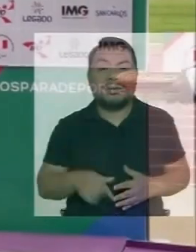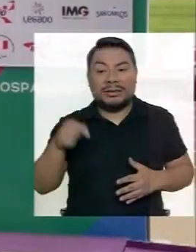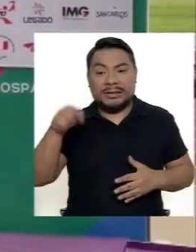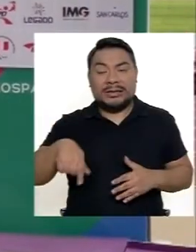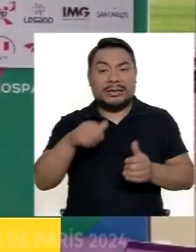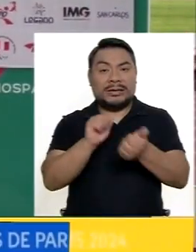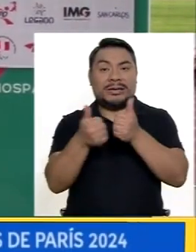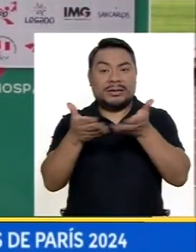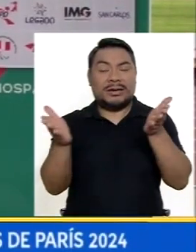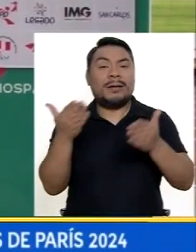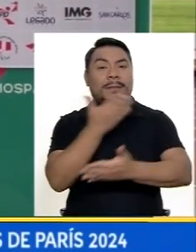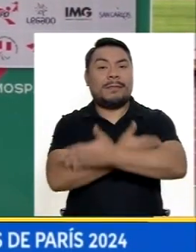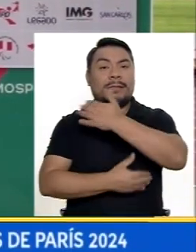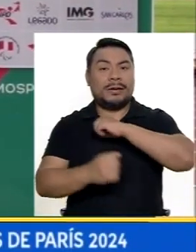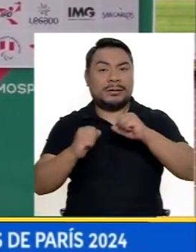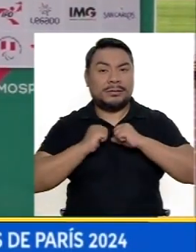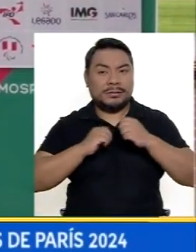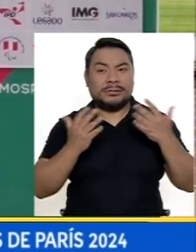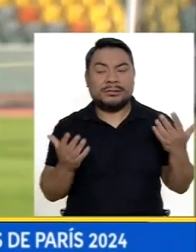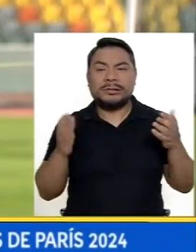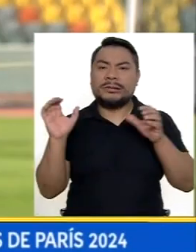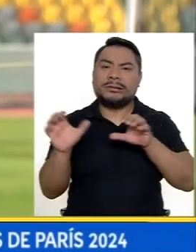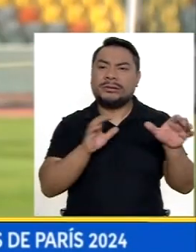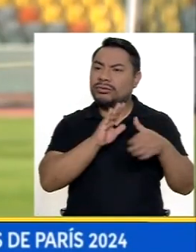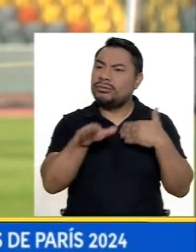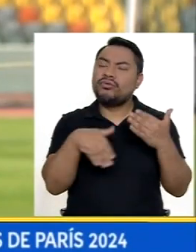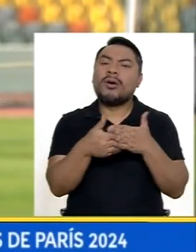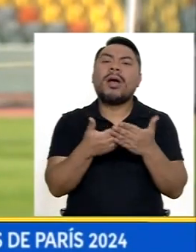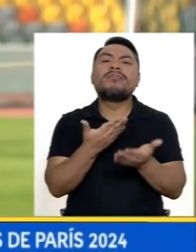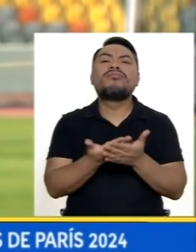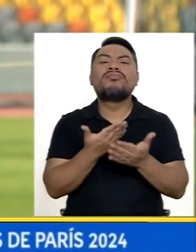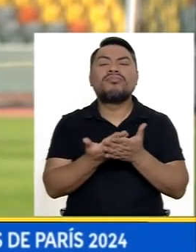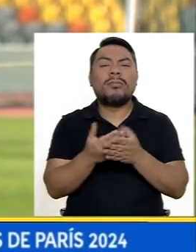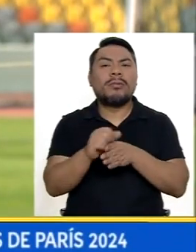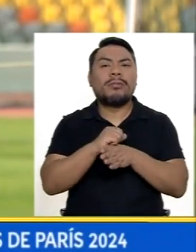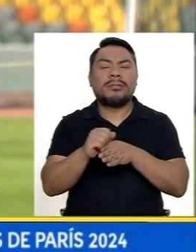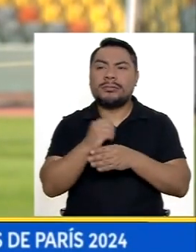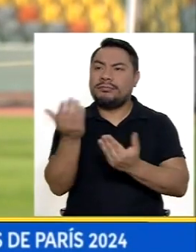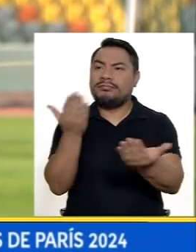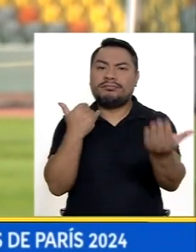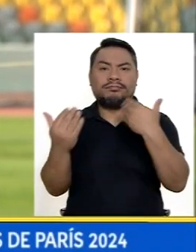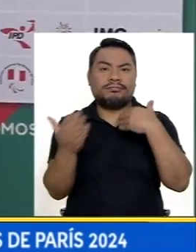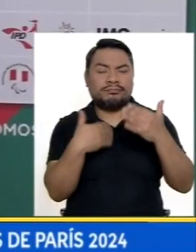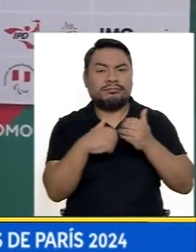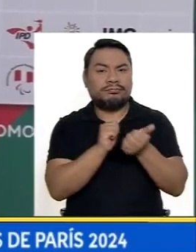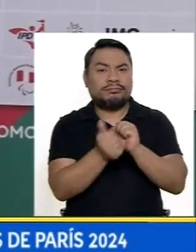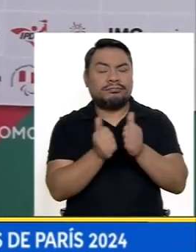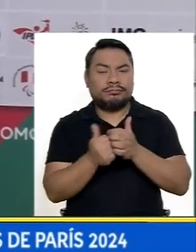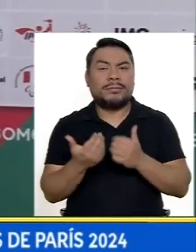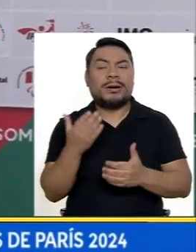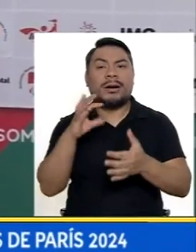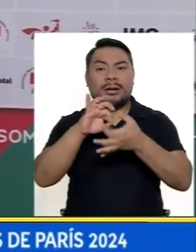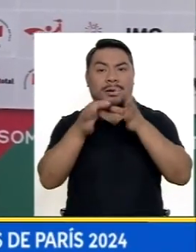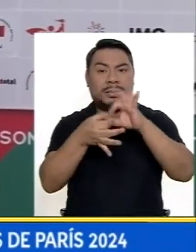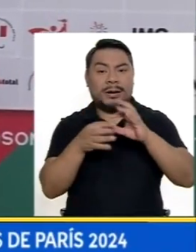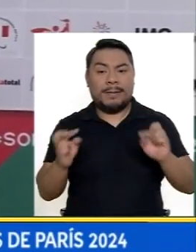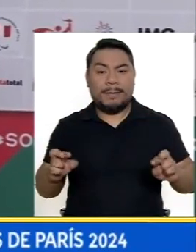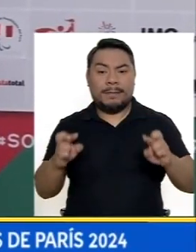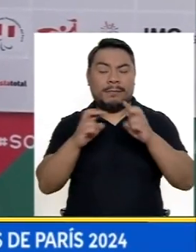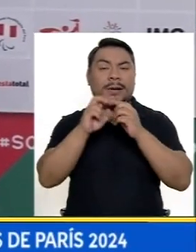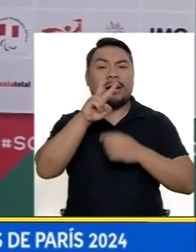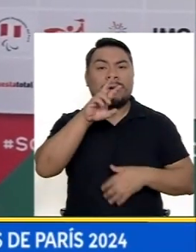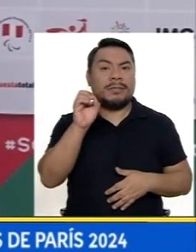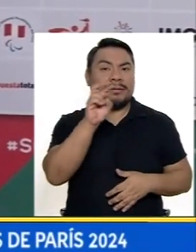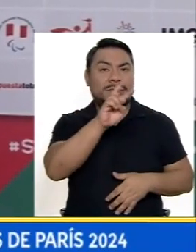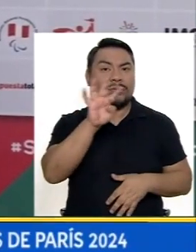En este Open de Paratletismo Se están desarrollando todas las pruebas Que han sido convocadas Para las Paralimpiadas de